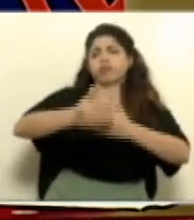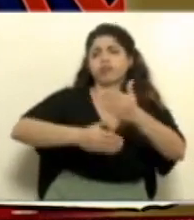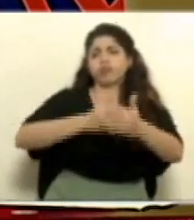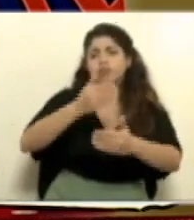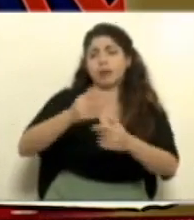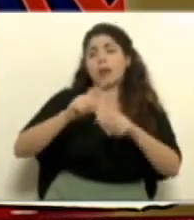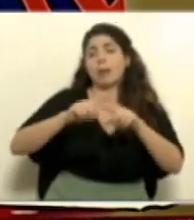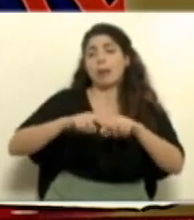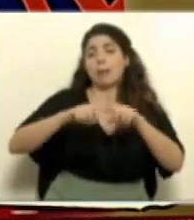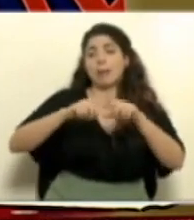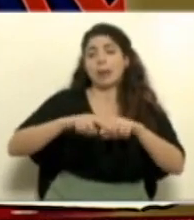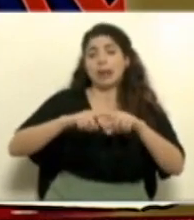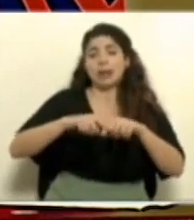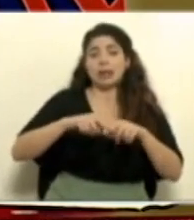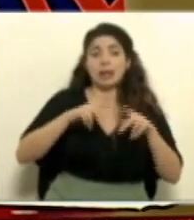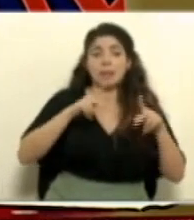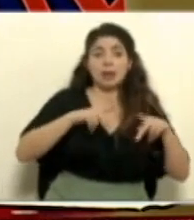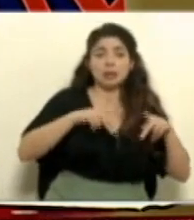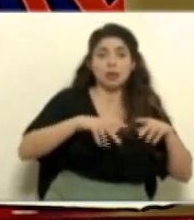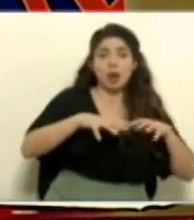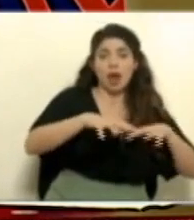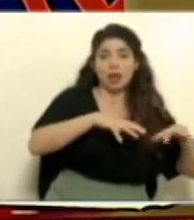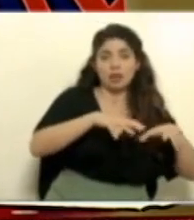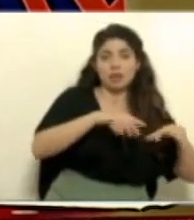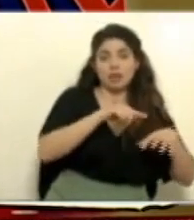dependiendo de las actividades que estamos llevando a cabo.